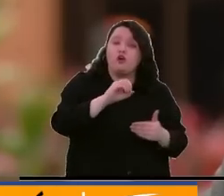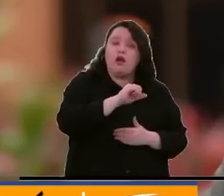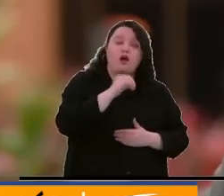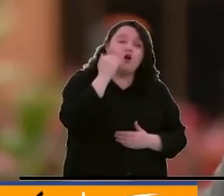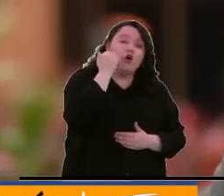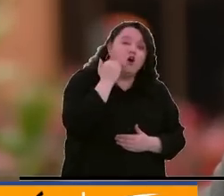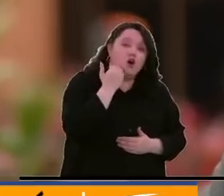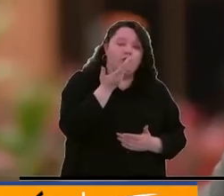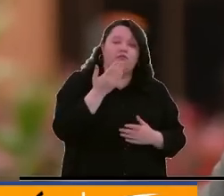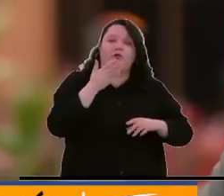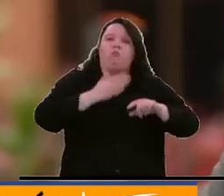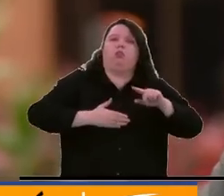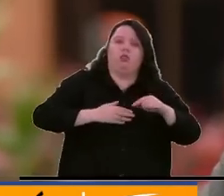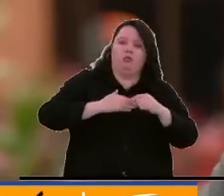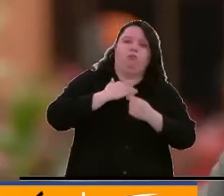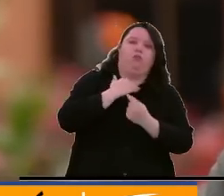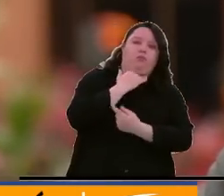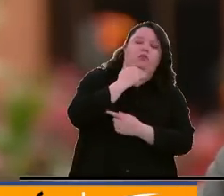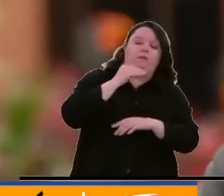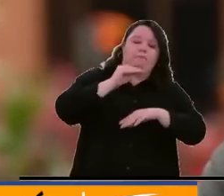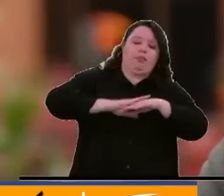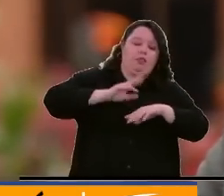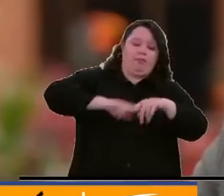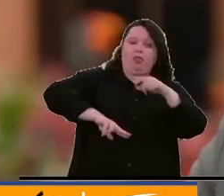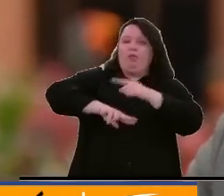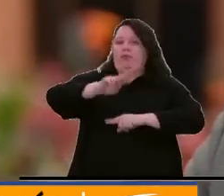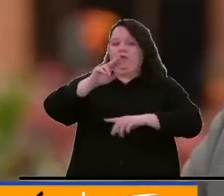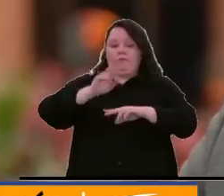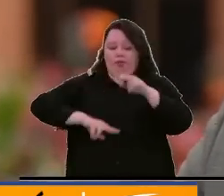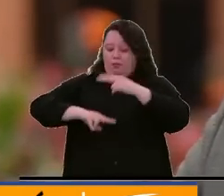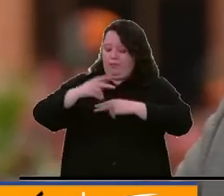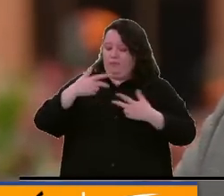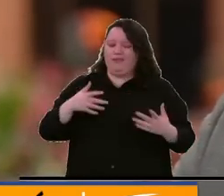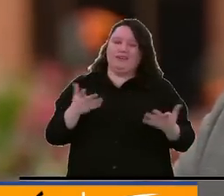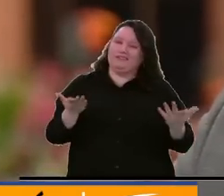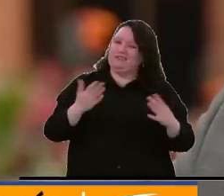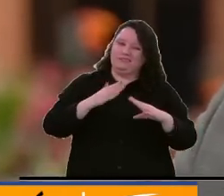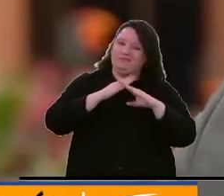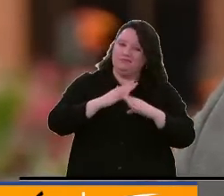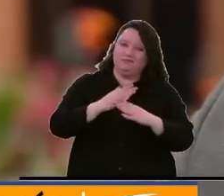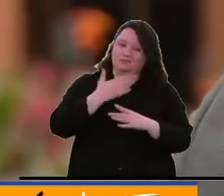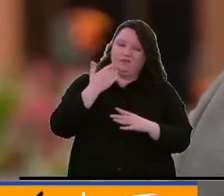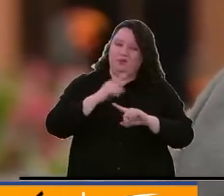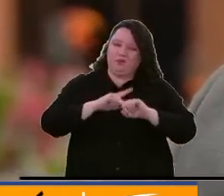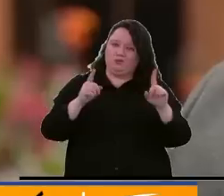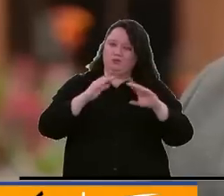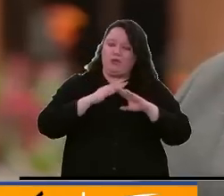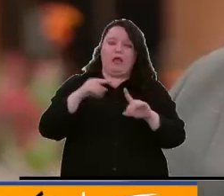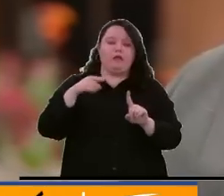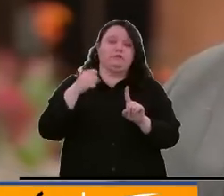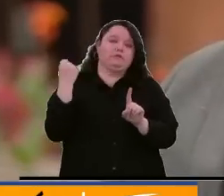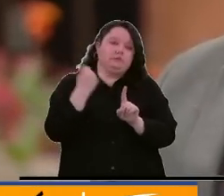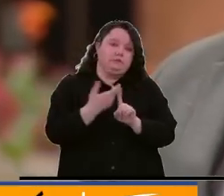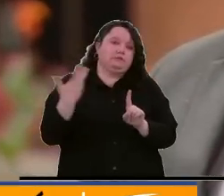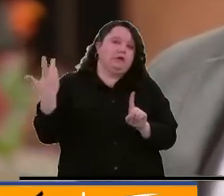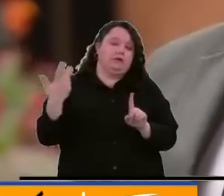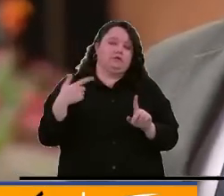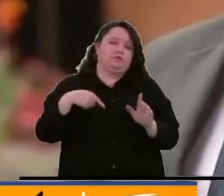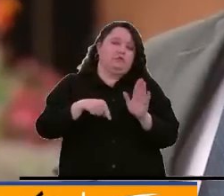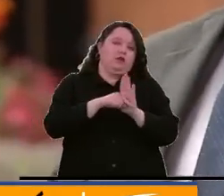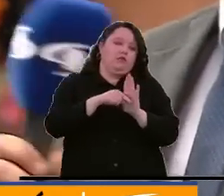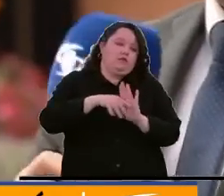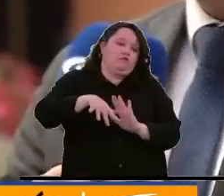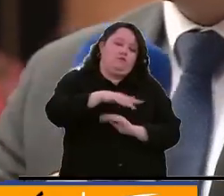la vida. Hay amputaciones, hay laceraciones que nos van a quedar marcadas para toda la vida y que efectivamente tiene un impacto negativo en nuestra